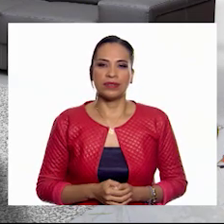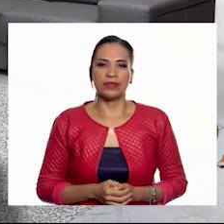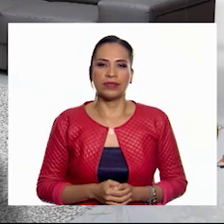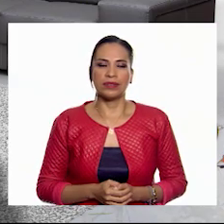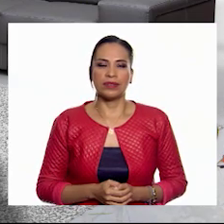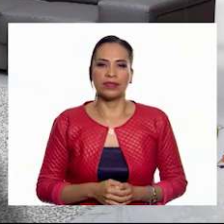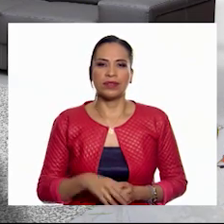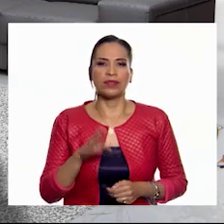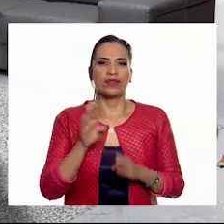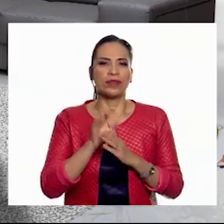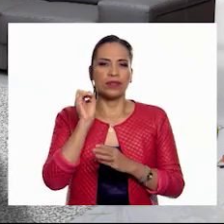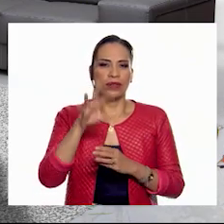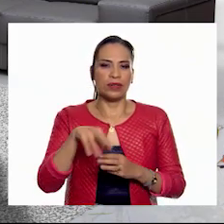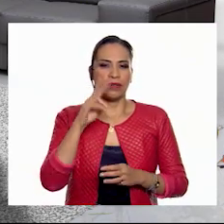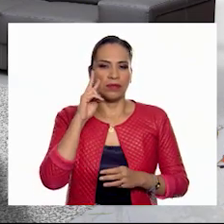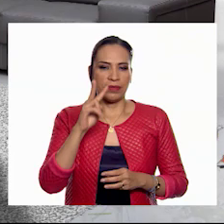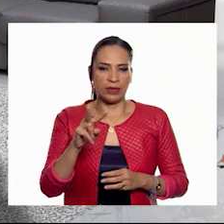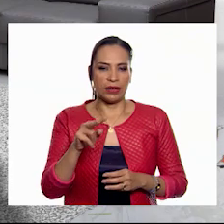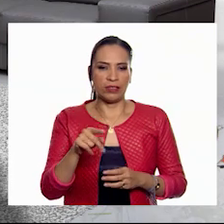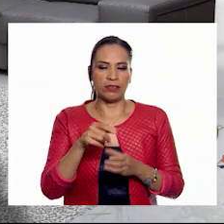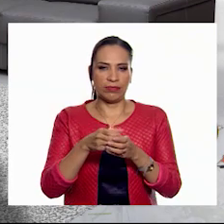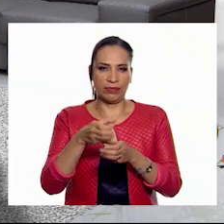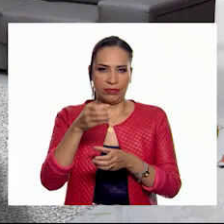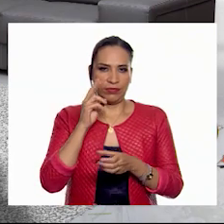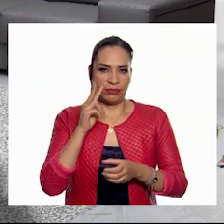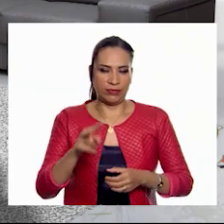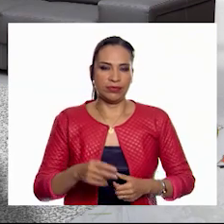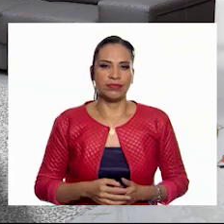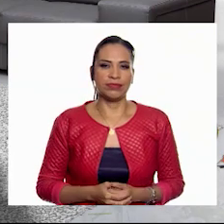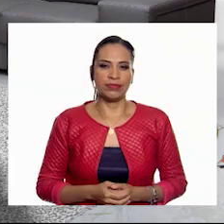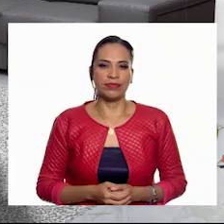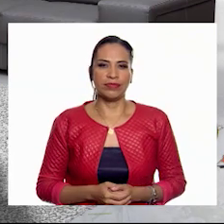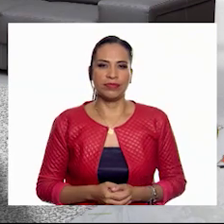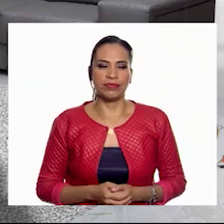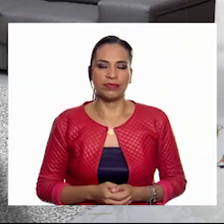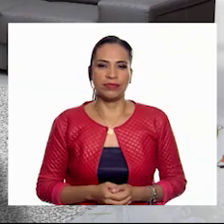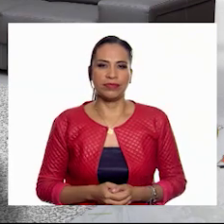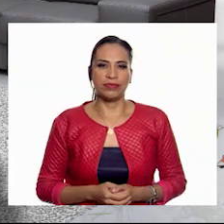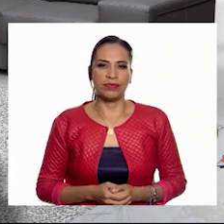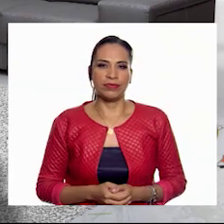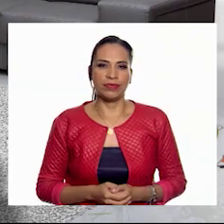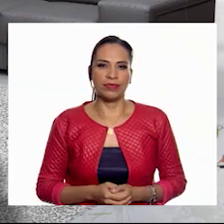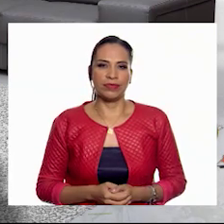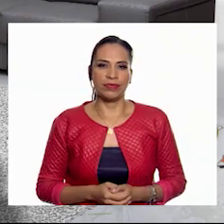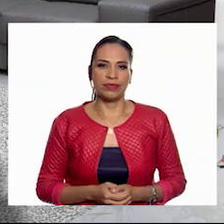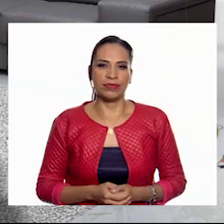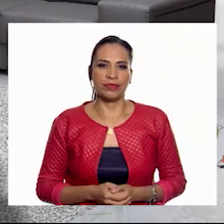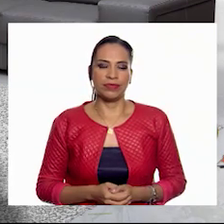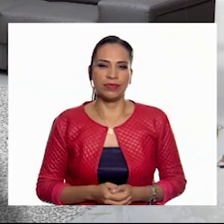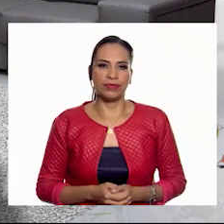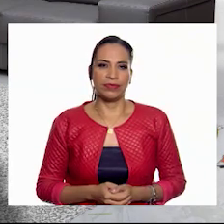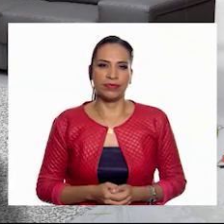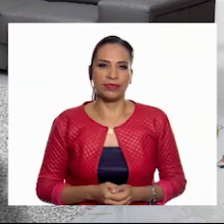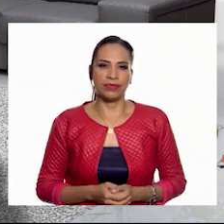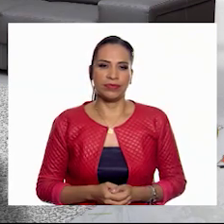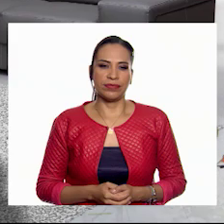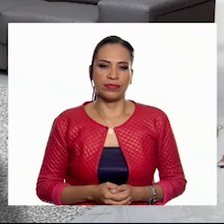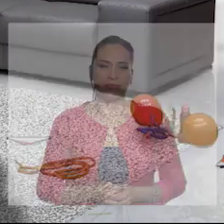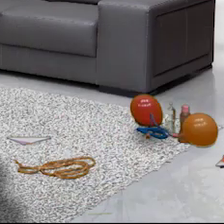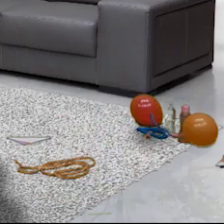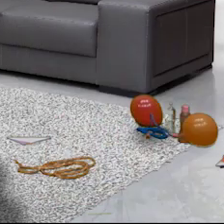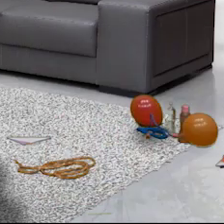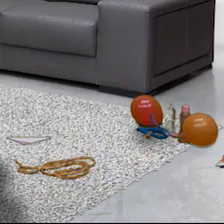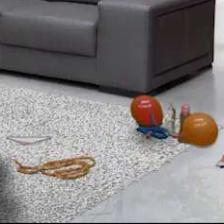Tú me lo vas a lanzar golpeándolo. Golpeándolo con la base. Y yo lo voy a cachar. Perfecto. ¿De acuerdo? ¿Listo? Vale.